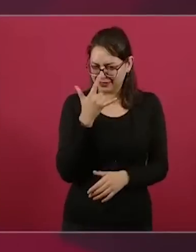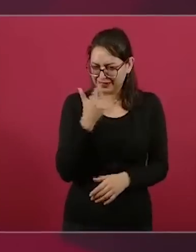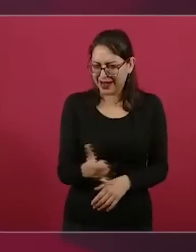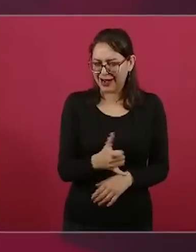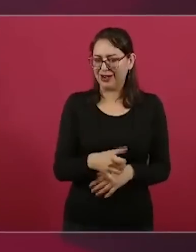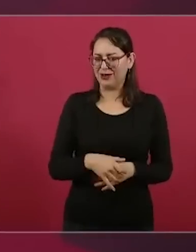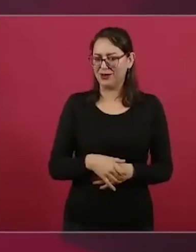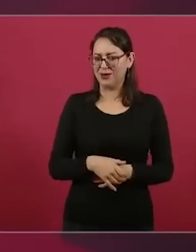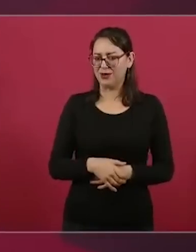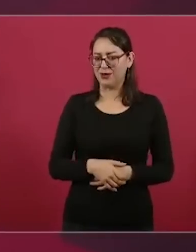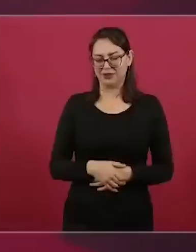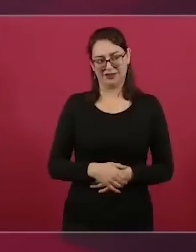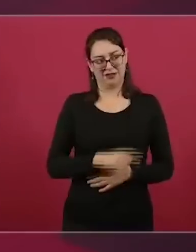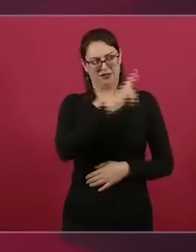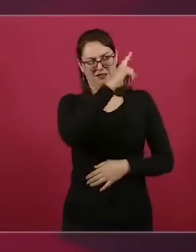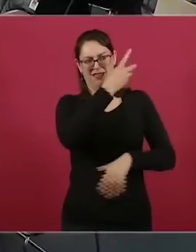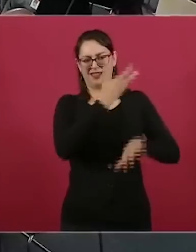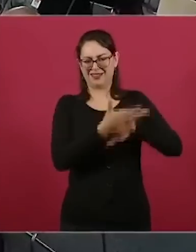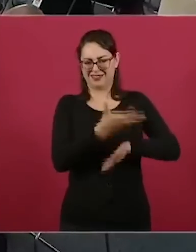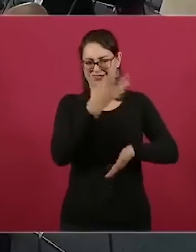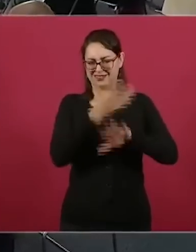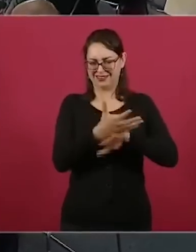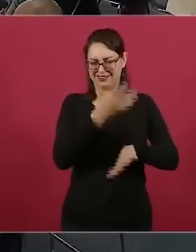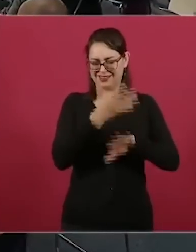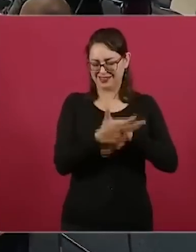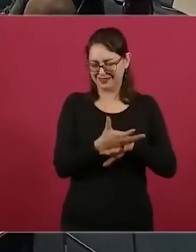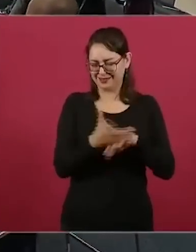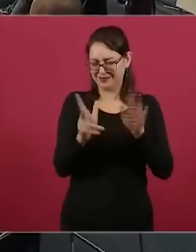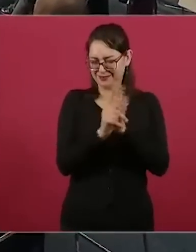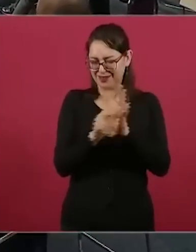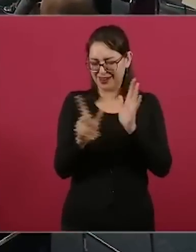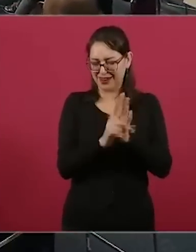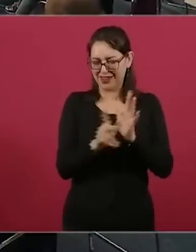¿Qué es una gran noticia internacional?